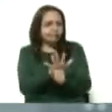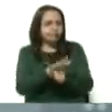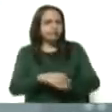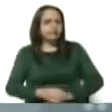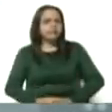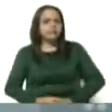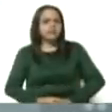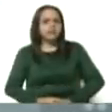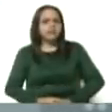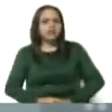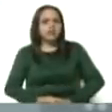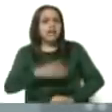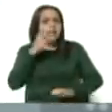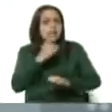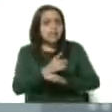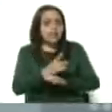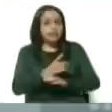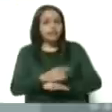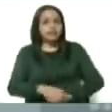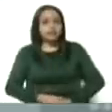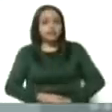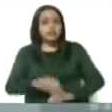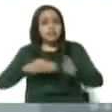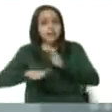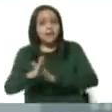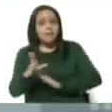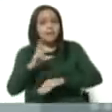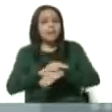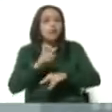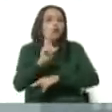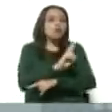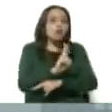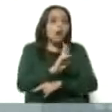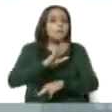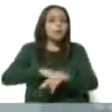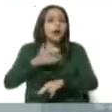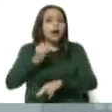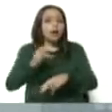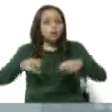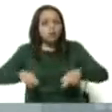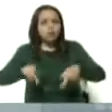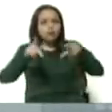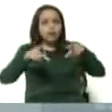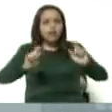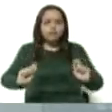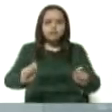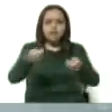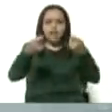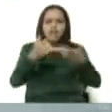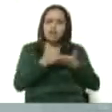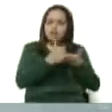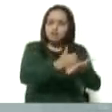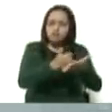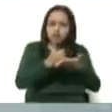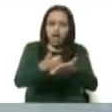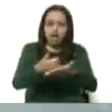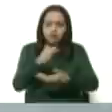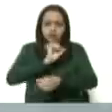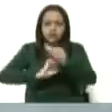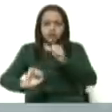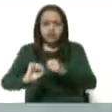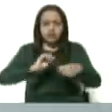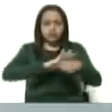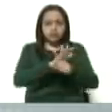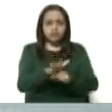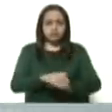infección por COVID-19, mientras más rápido consulte, más oportunidad tendremos de ayudarlo a luchar contra el virus.